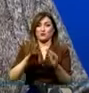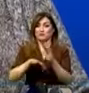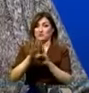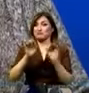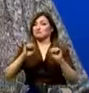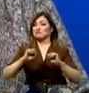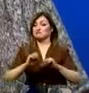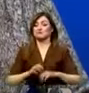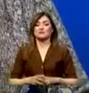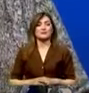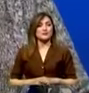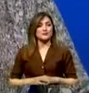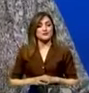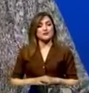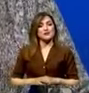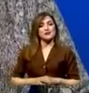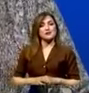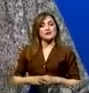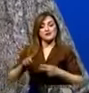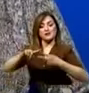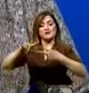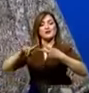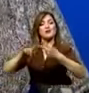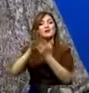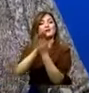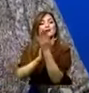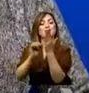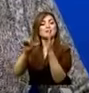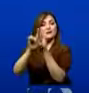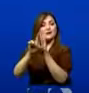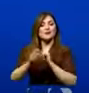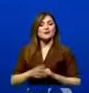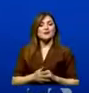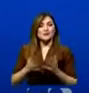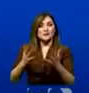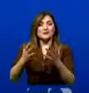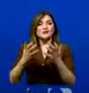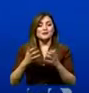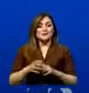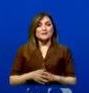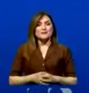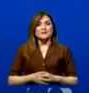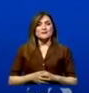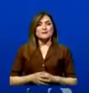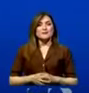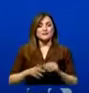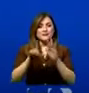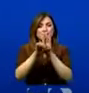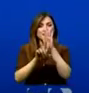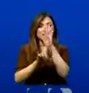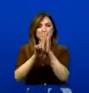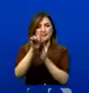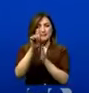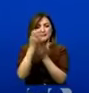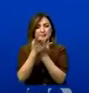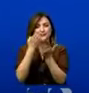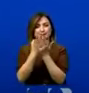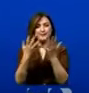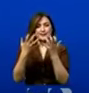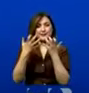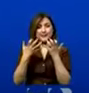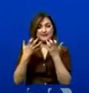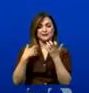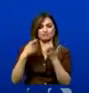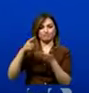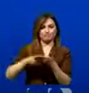En el caso de los dos proyectos de ley que buscan derogar la ley de desarrollo económico que se encuentra vigente,